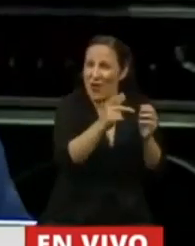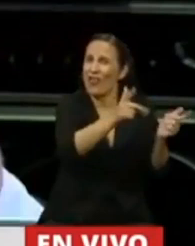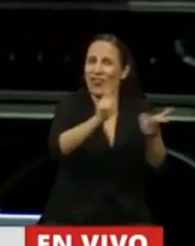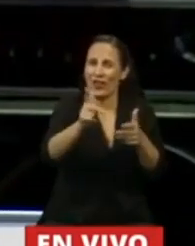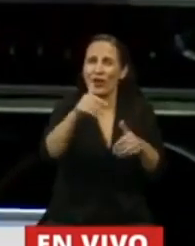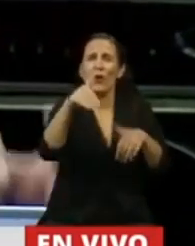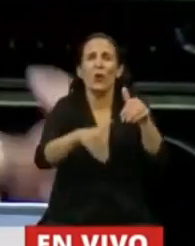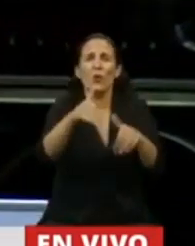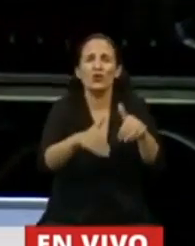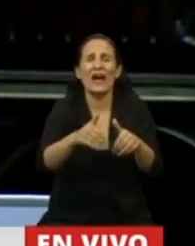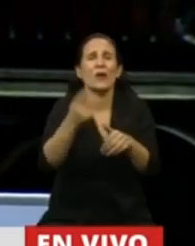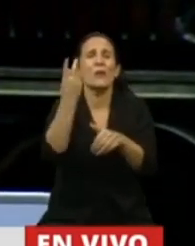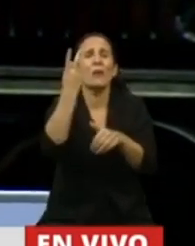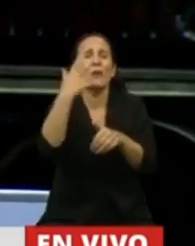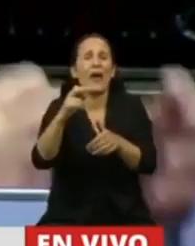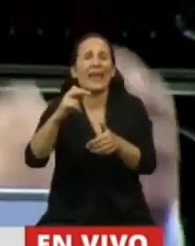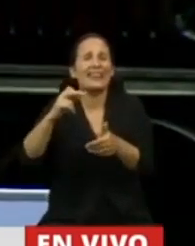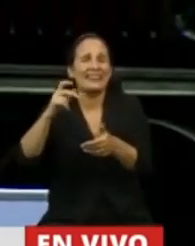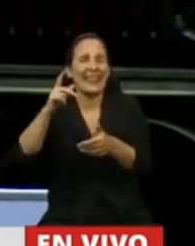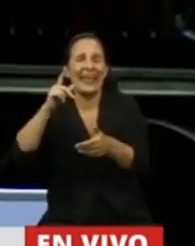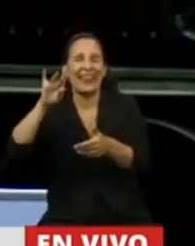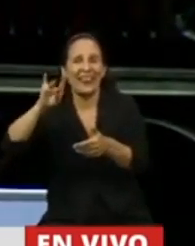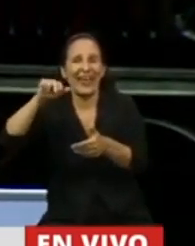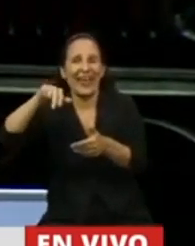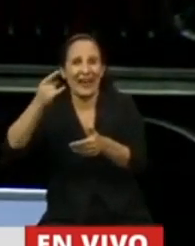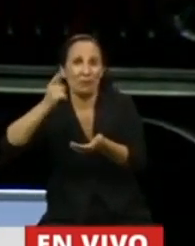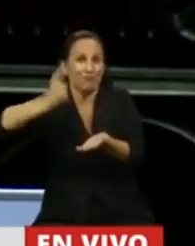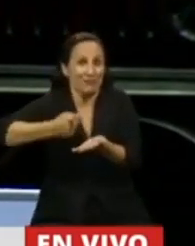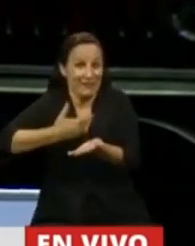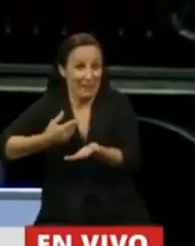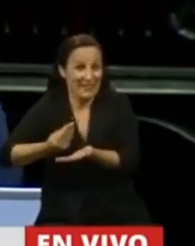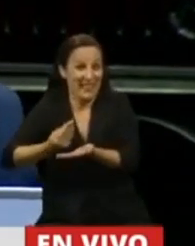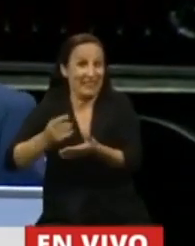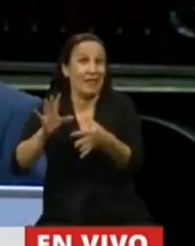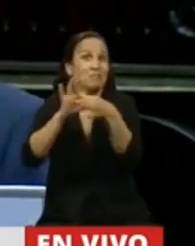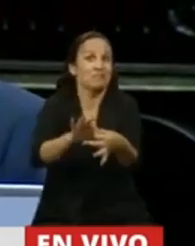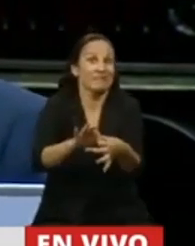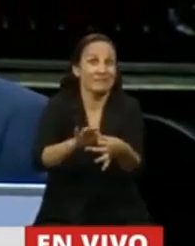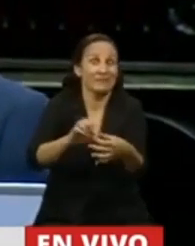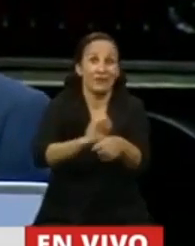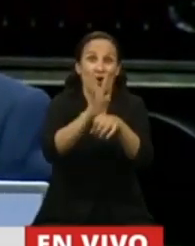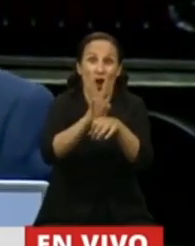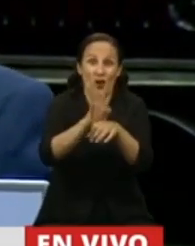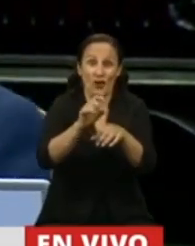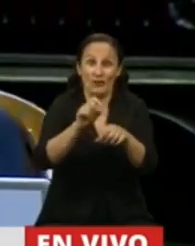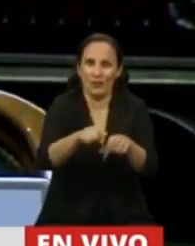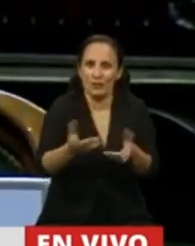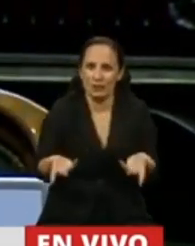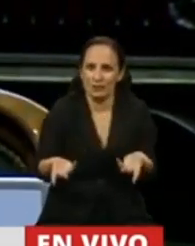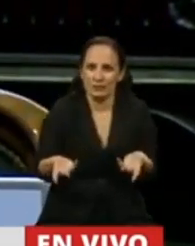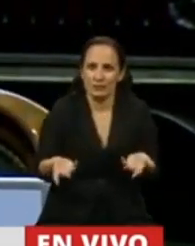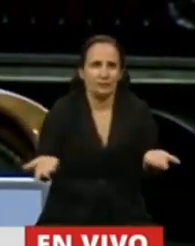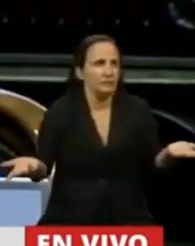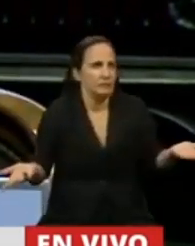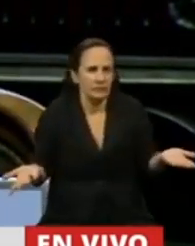votaron 20 DNU vinculados al coronavirus. Y si es algo que se